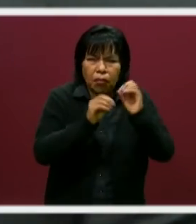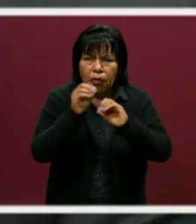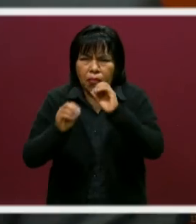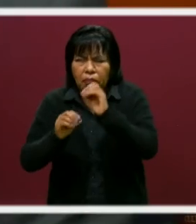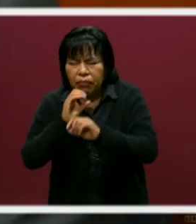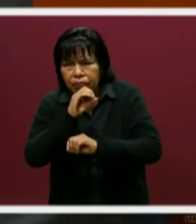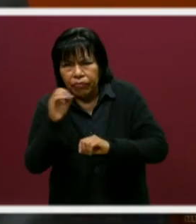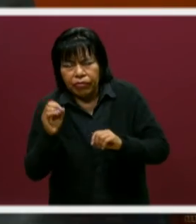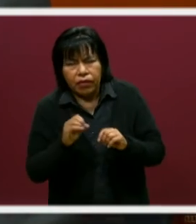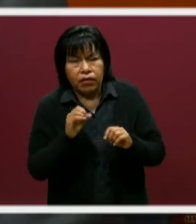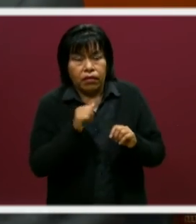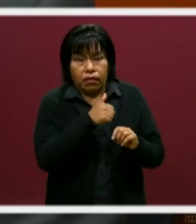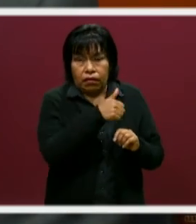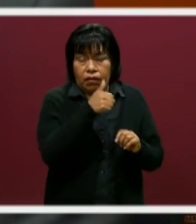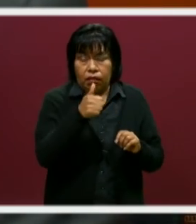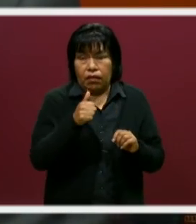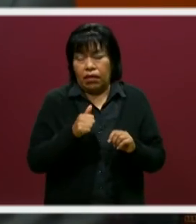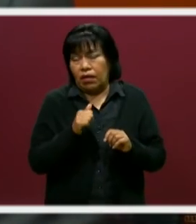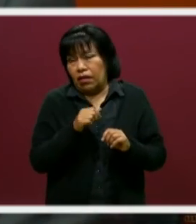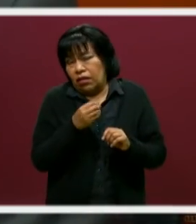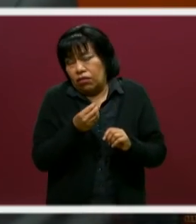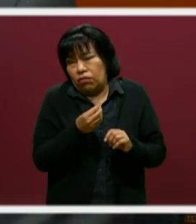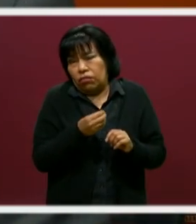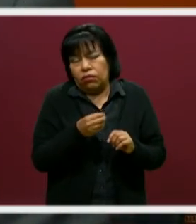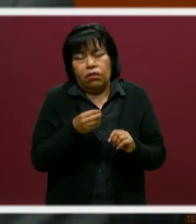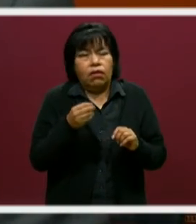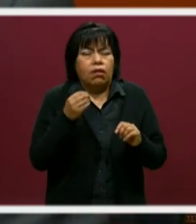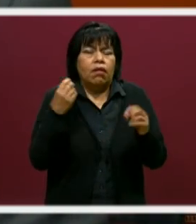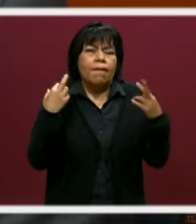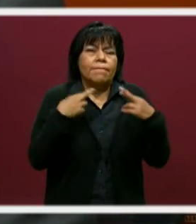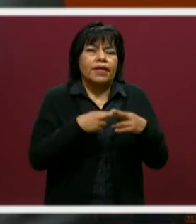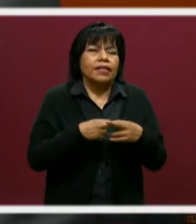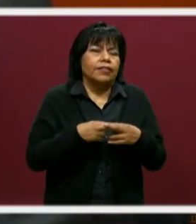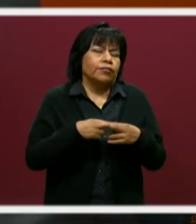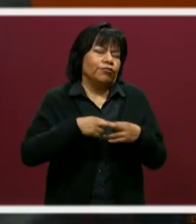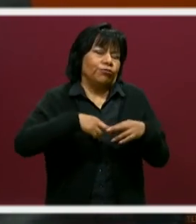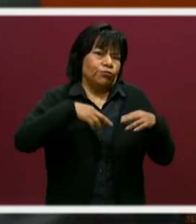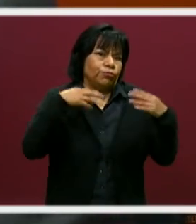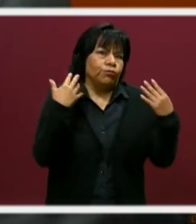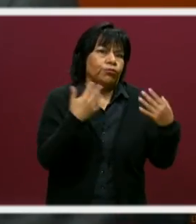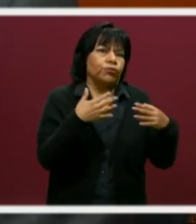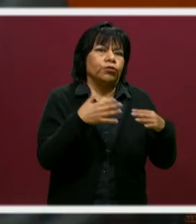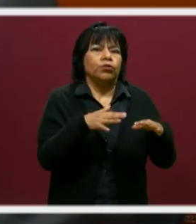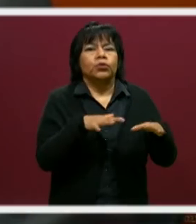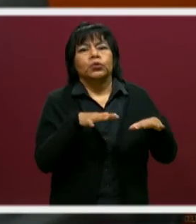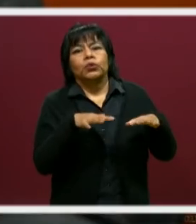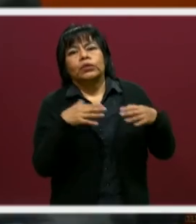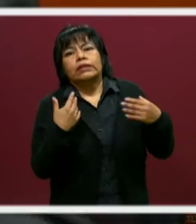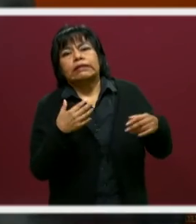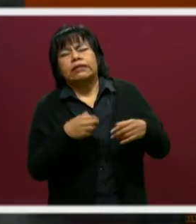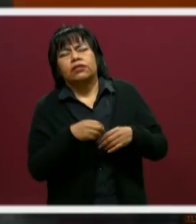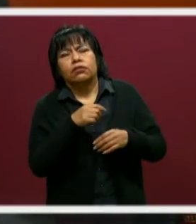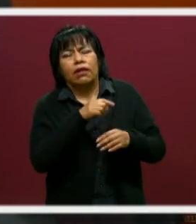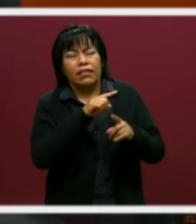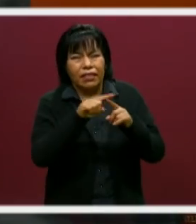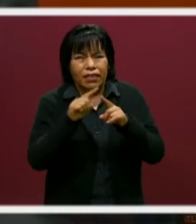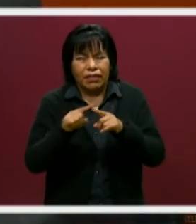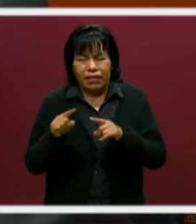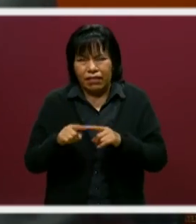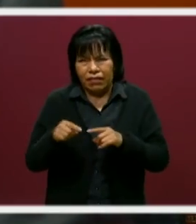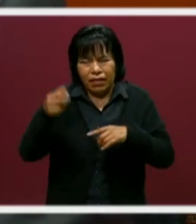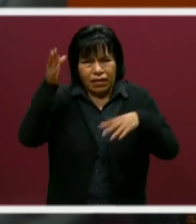Pues, ¿qué les puedo decir? Cada carrera tiene excelentes maestros con diferentes visiones, con diferentes formaciones,